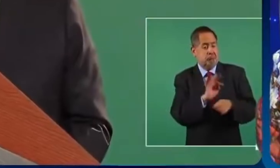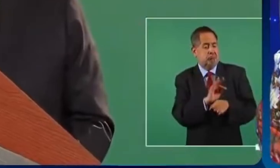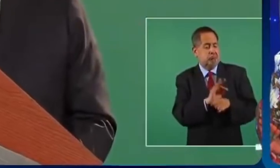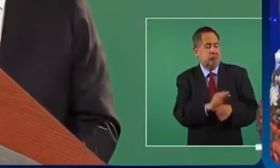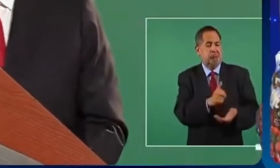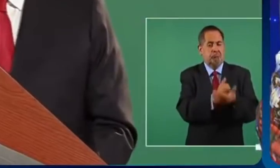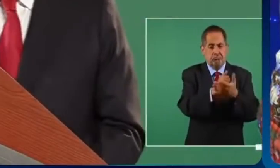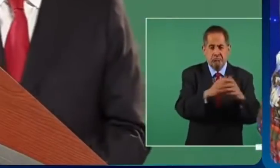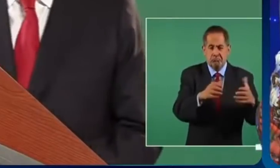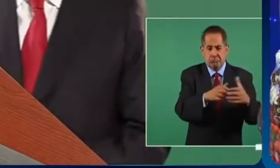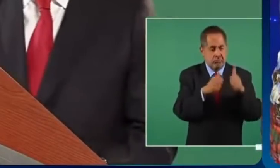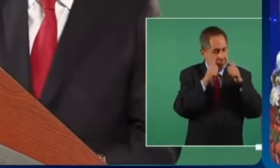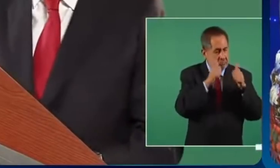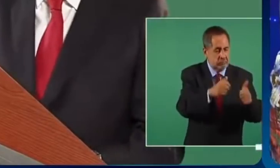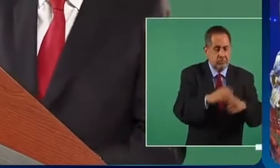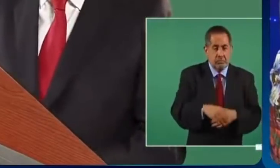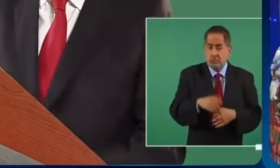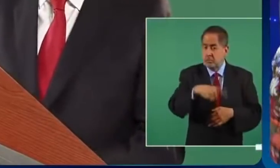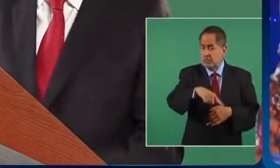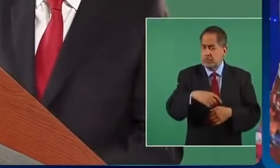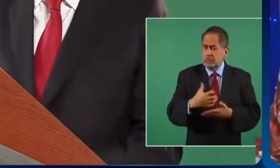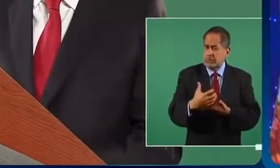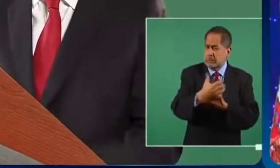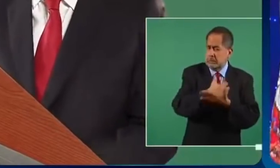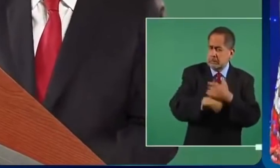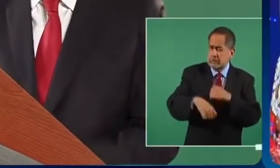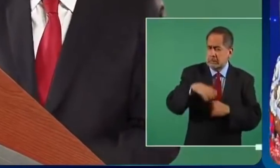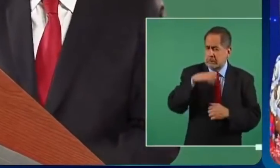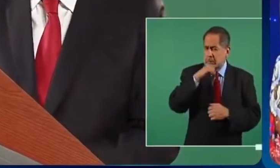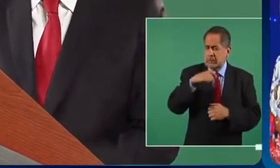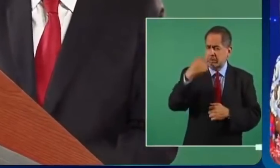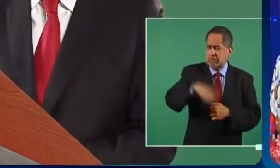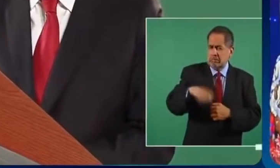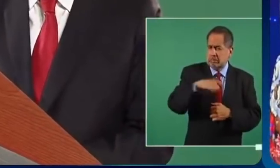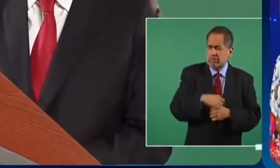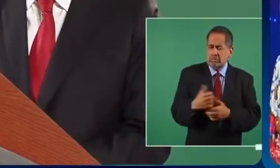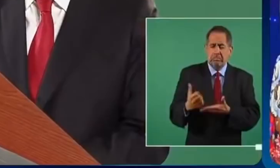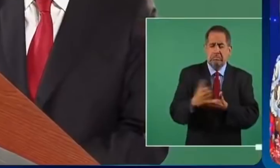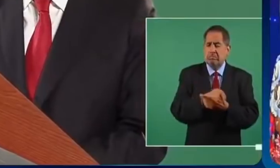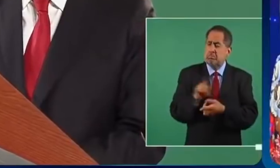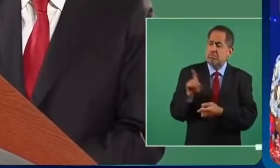en despachos que cobran muchísimo dinero